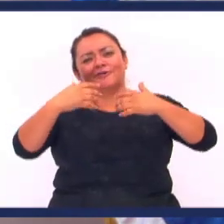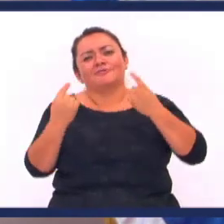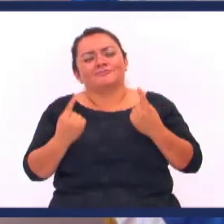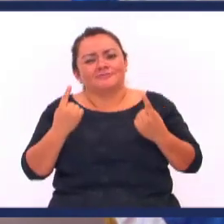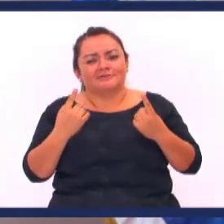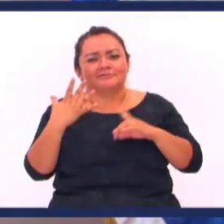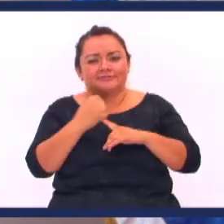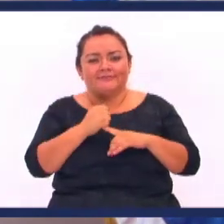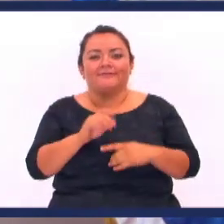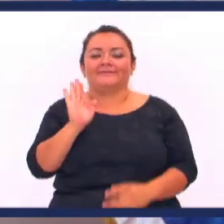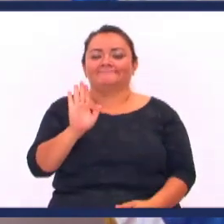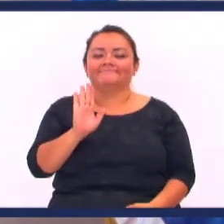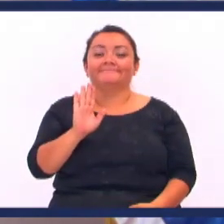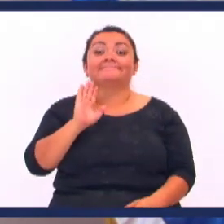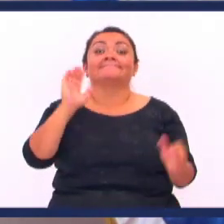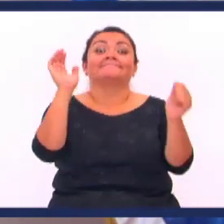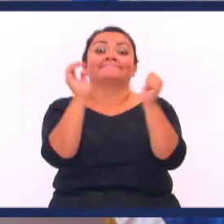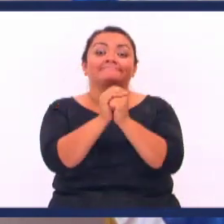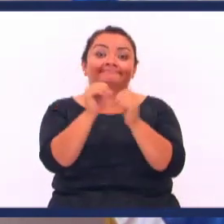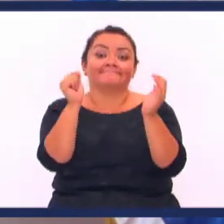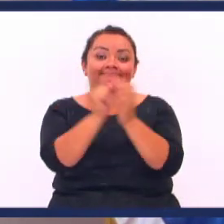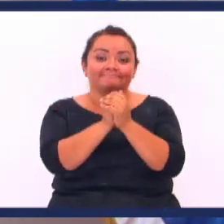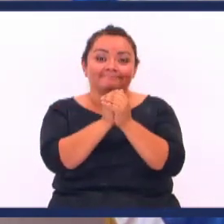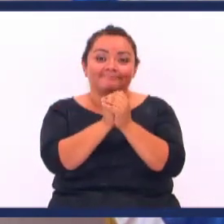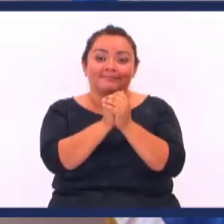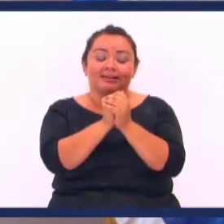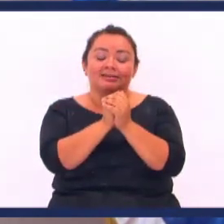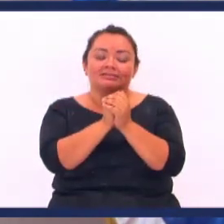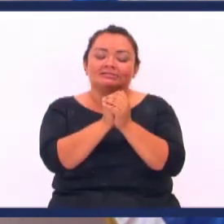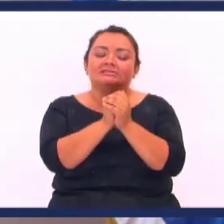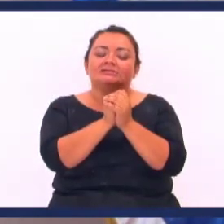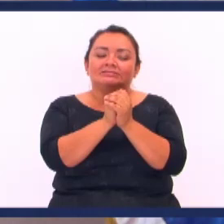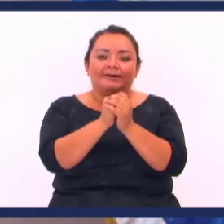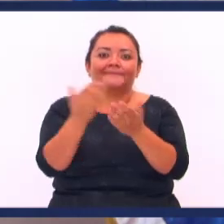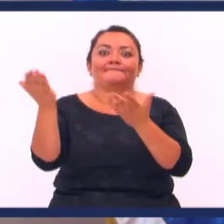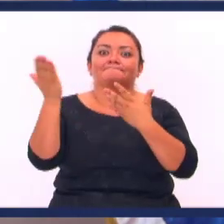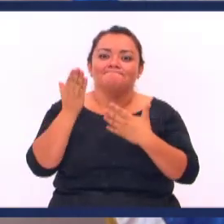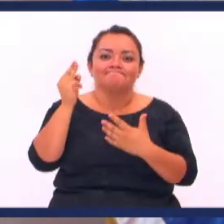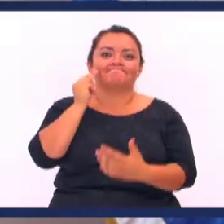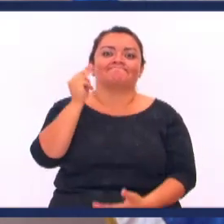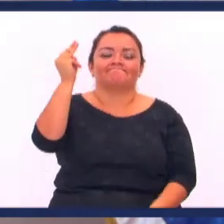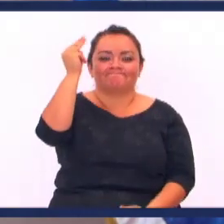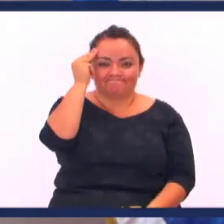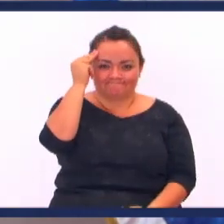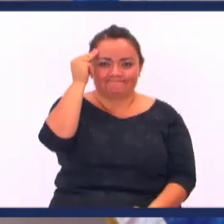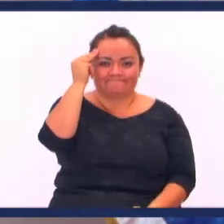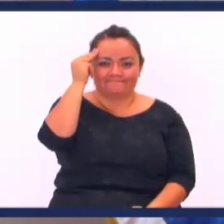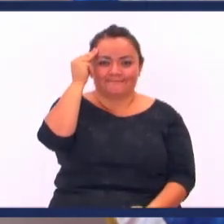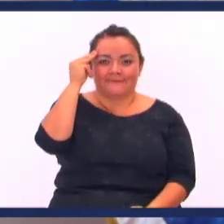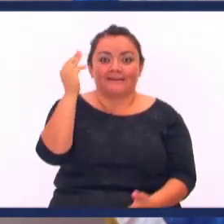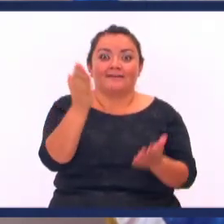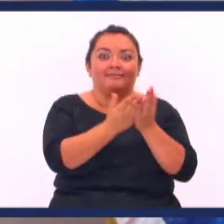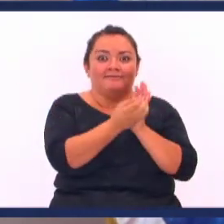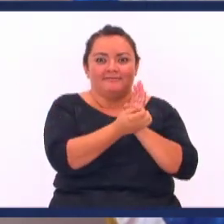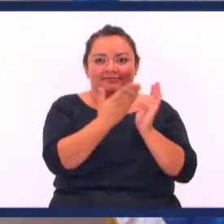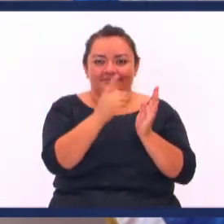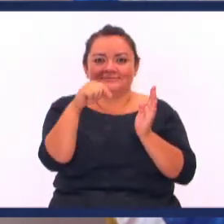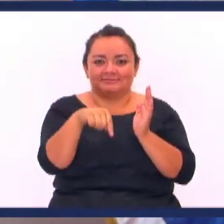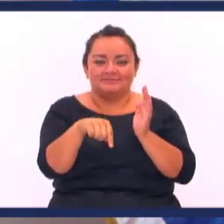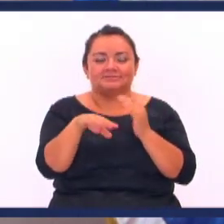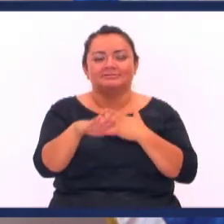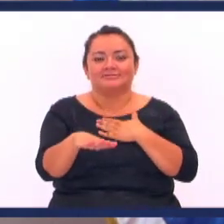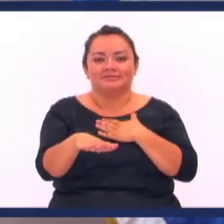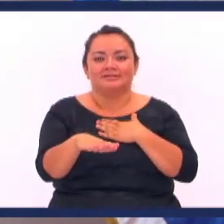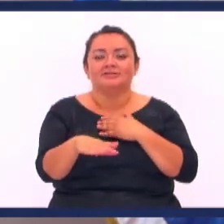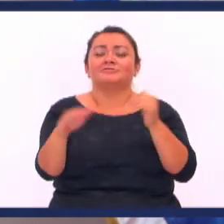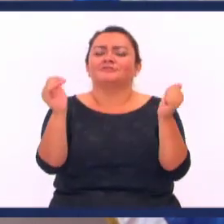Las tribulaciones Son para nuestro beneficio Yo sé que no me lo va a creer Pero la Biblia Lo va a decir en esta tarde